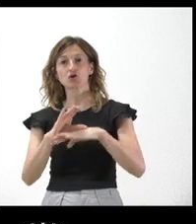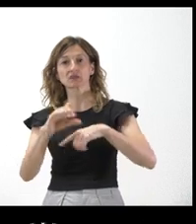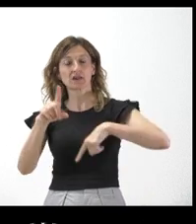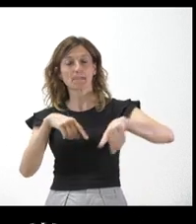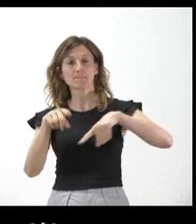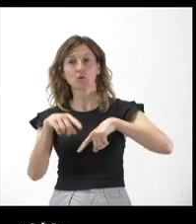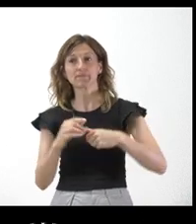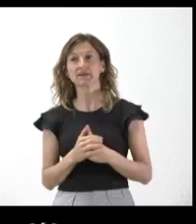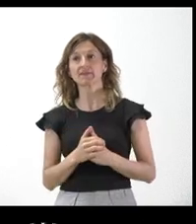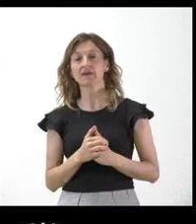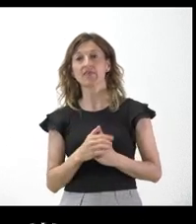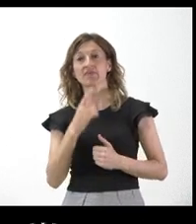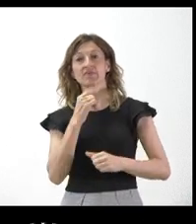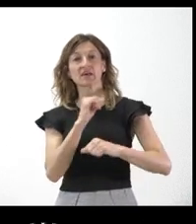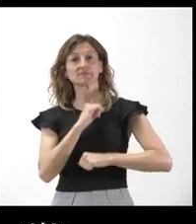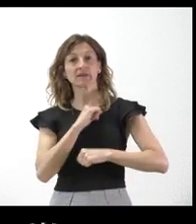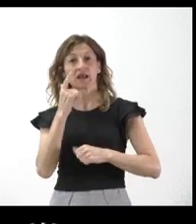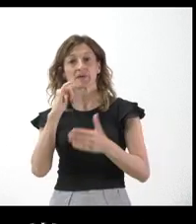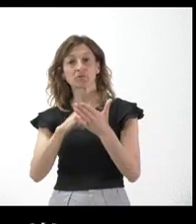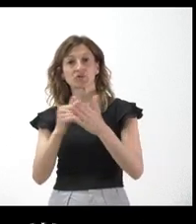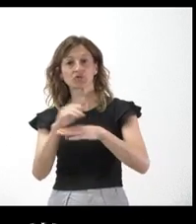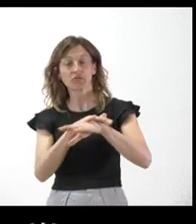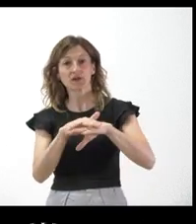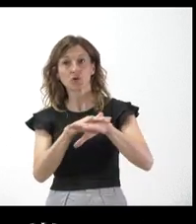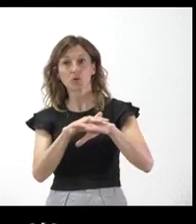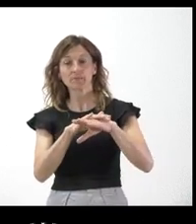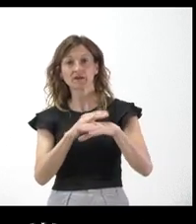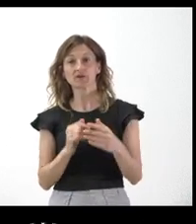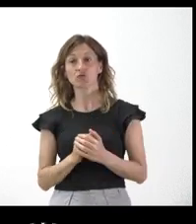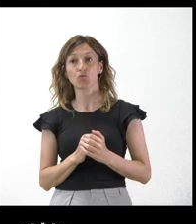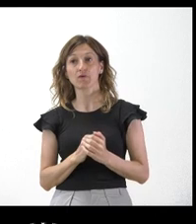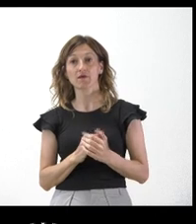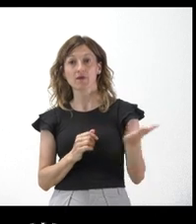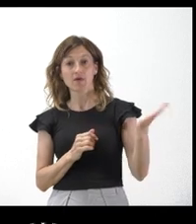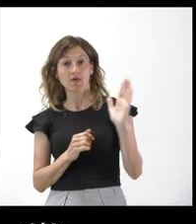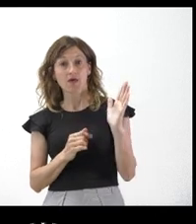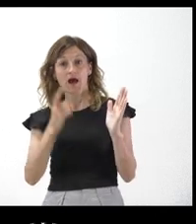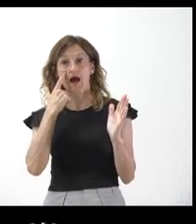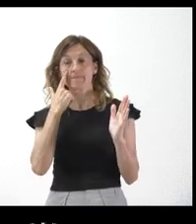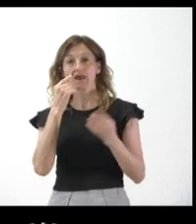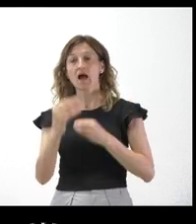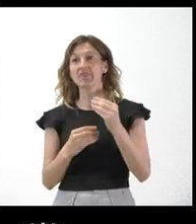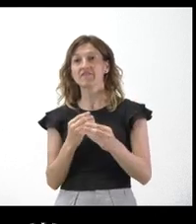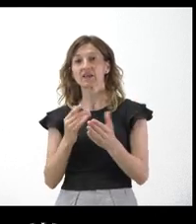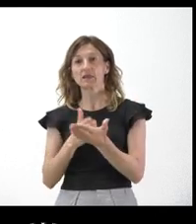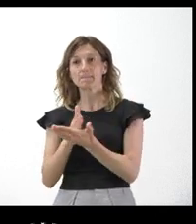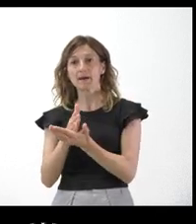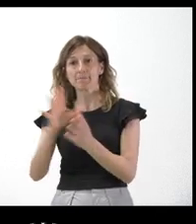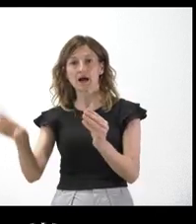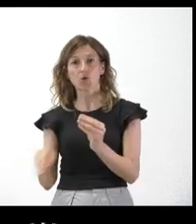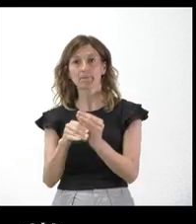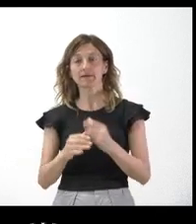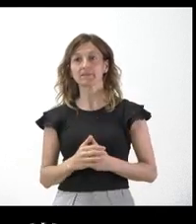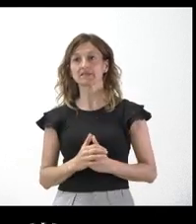prefirió esperar a conocer el nuevo proyecto del gobierno para en función de ello ver si era necesario realizar un mapa complementario.